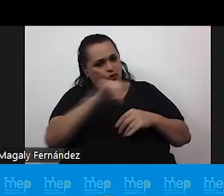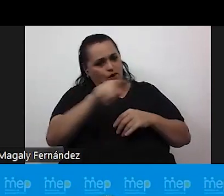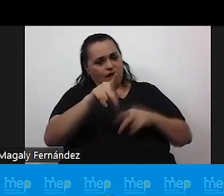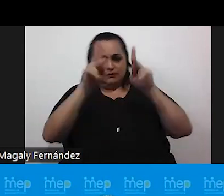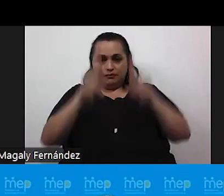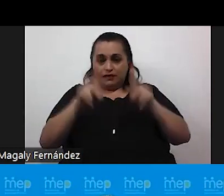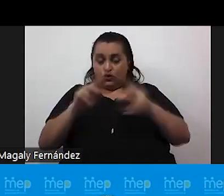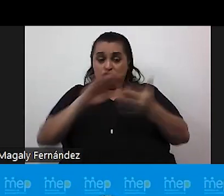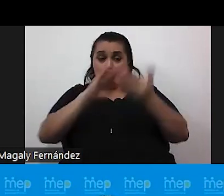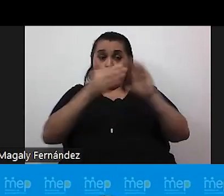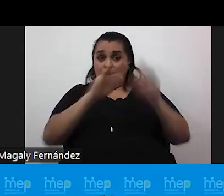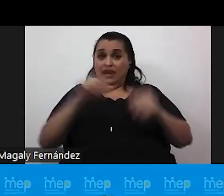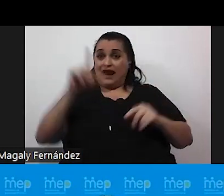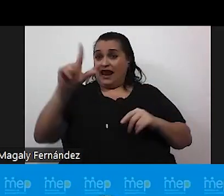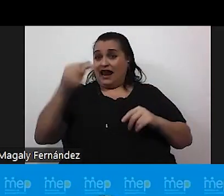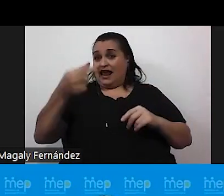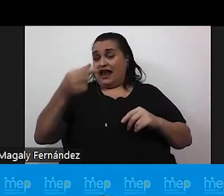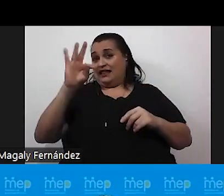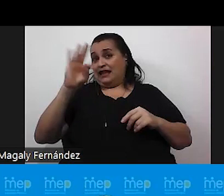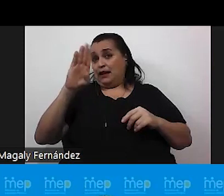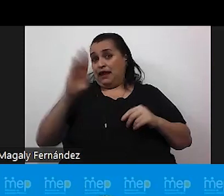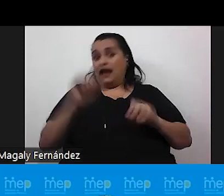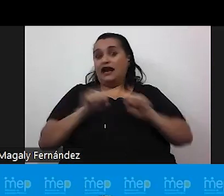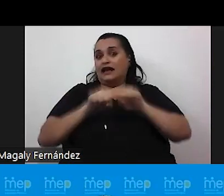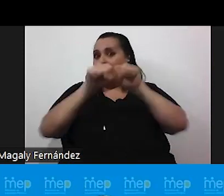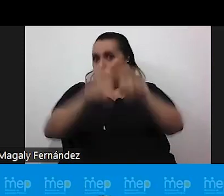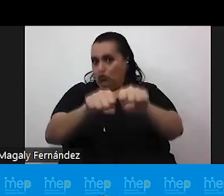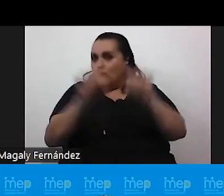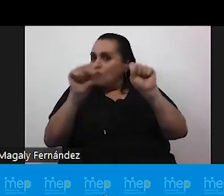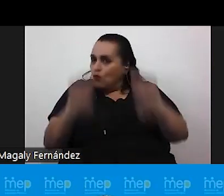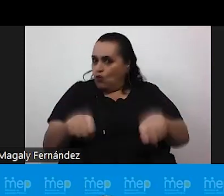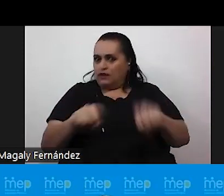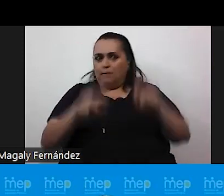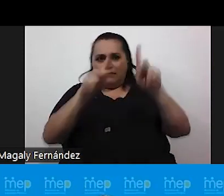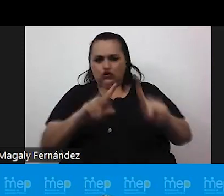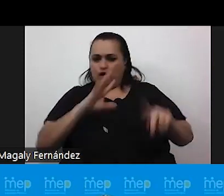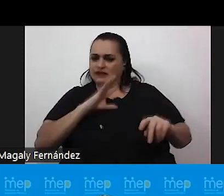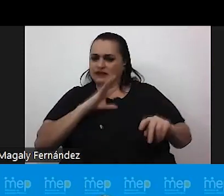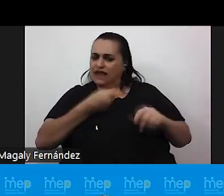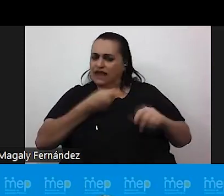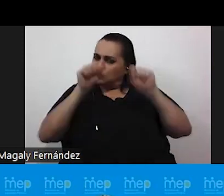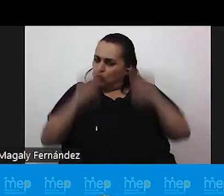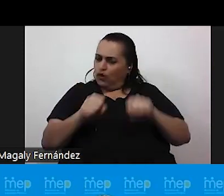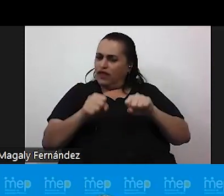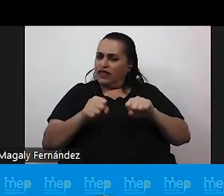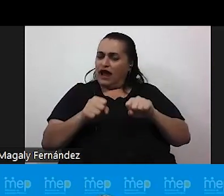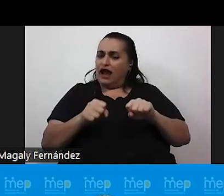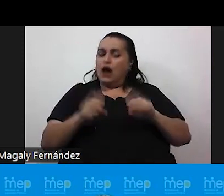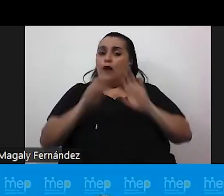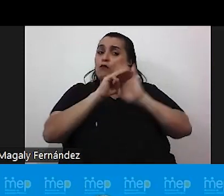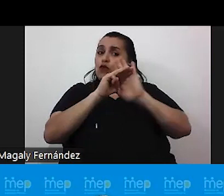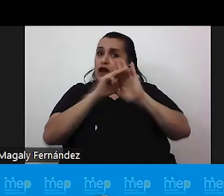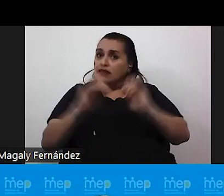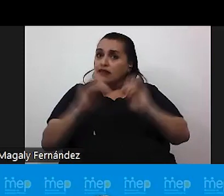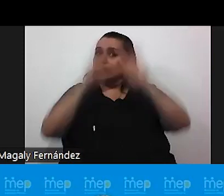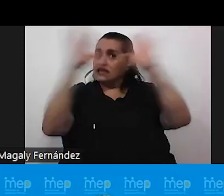de la comunidad LGTB se puedan graduar o más aún el reto personas trans puedan salir de la modalidad diurna con sus compañeras con